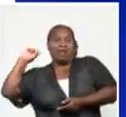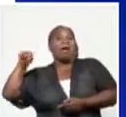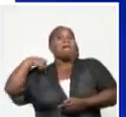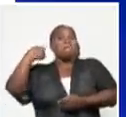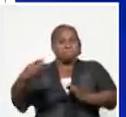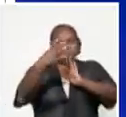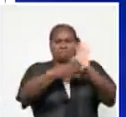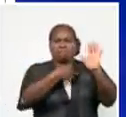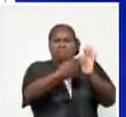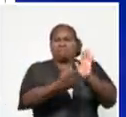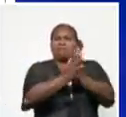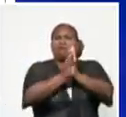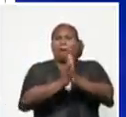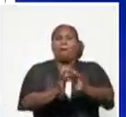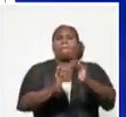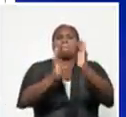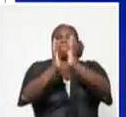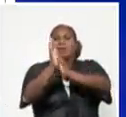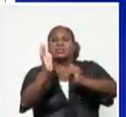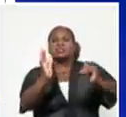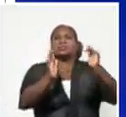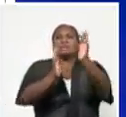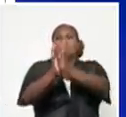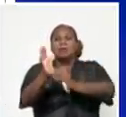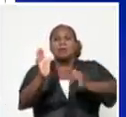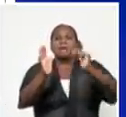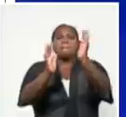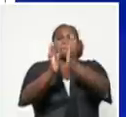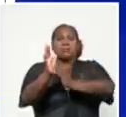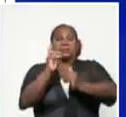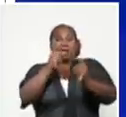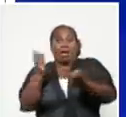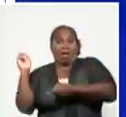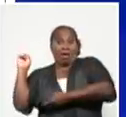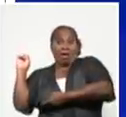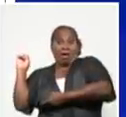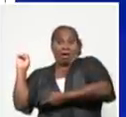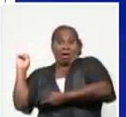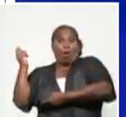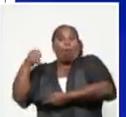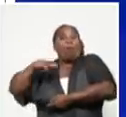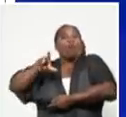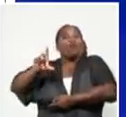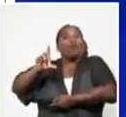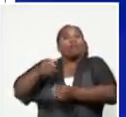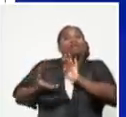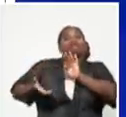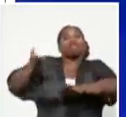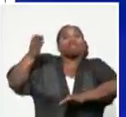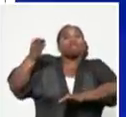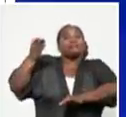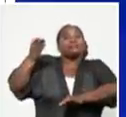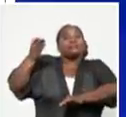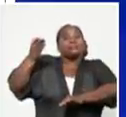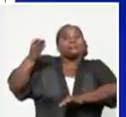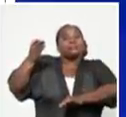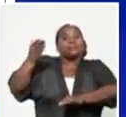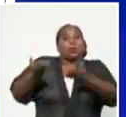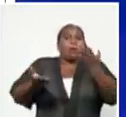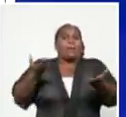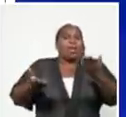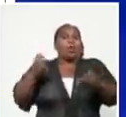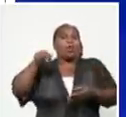que son los meses, ahí podrán apreciar que en julio tuvimos un incremento de casos con relación al mes de junio,